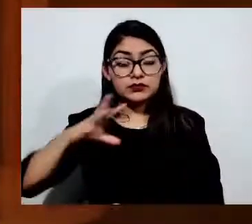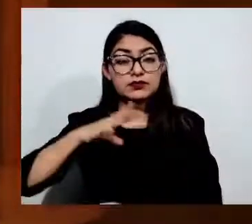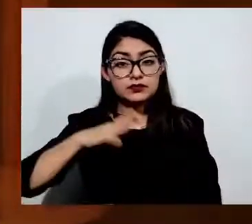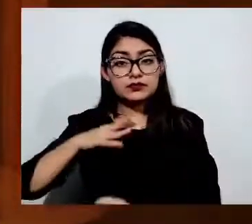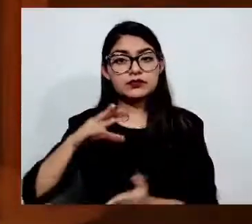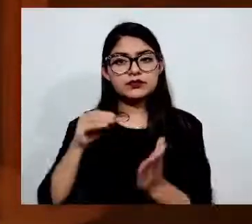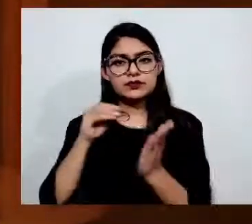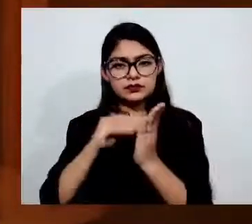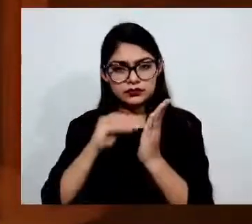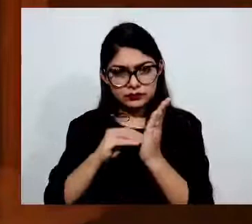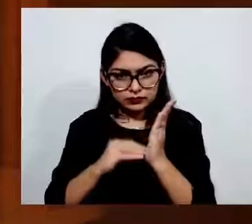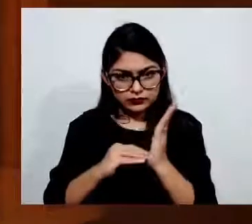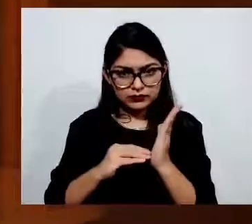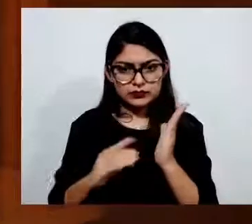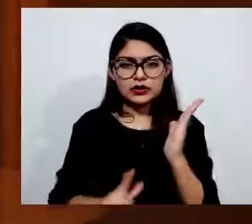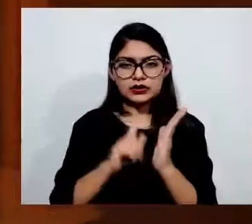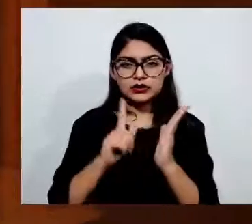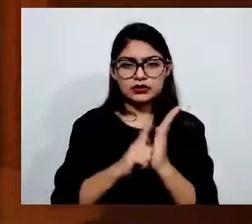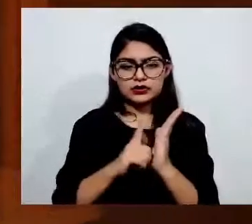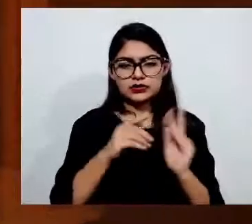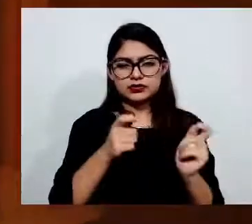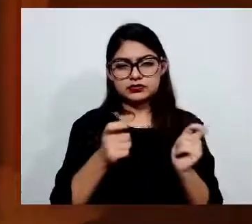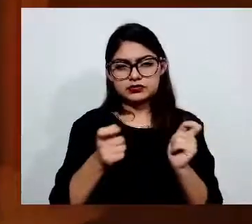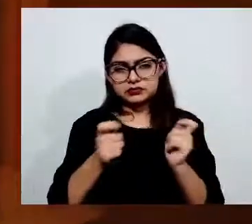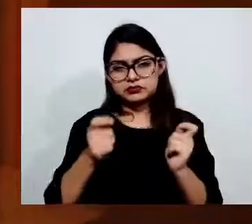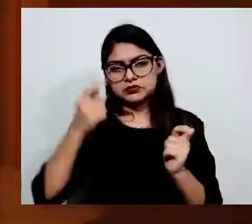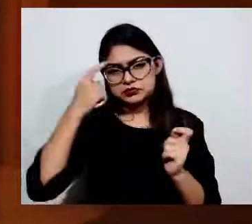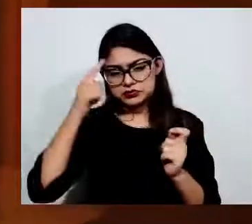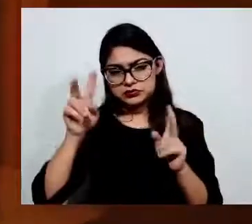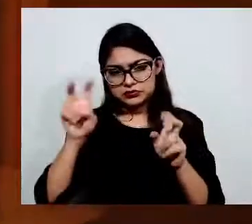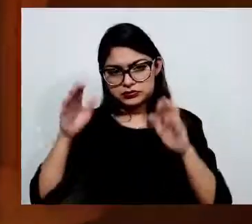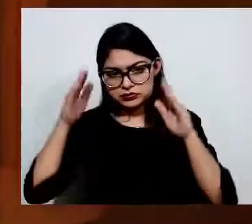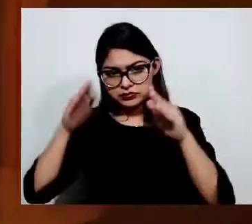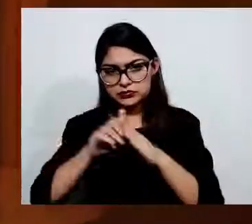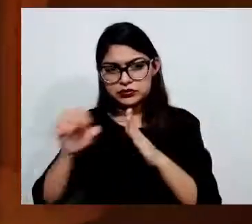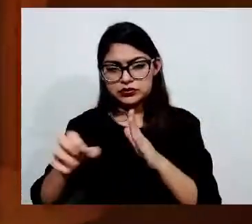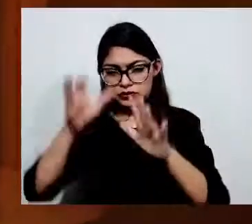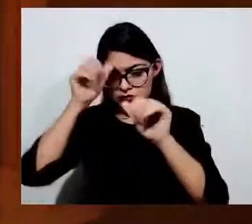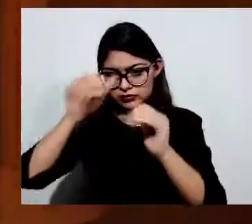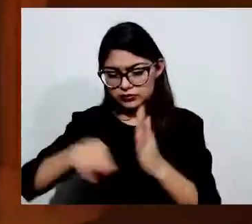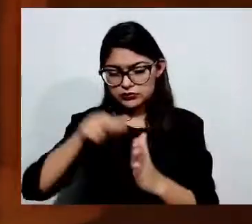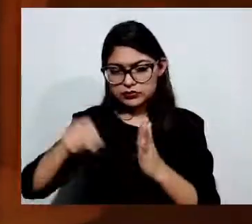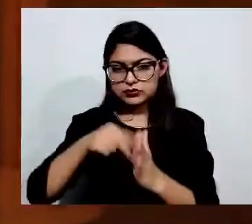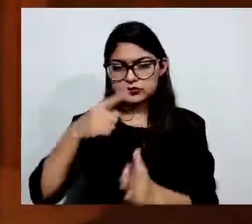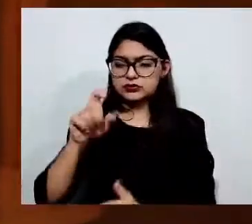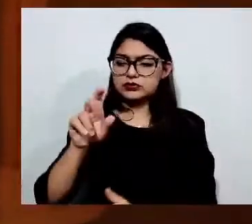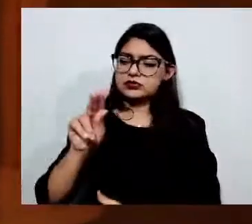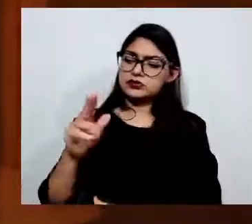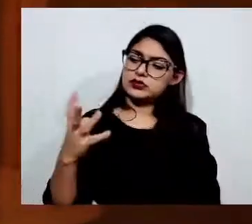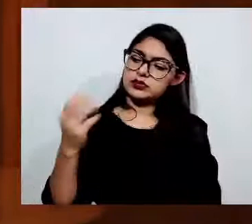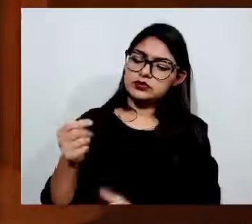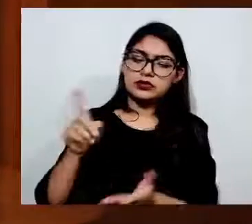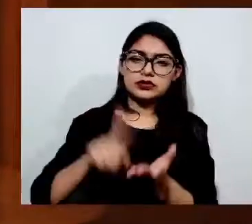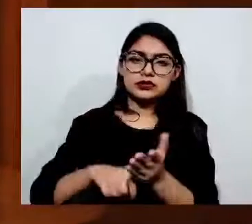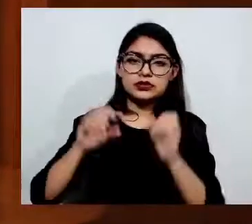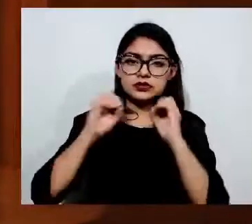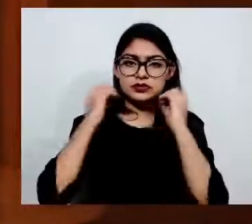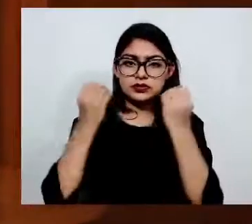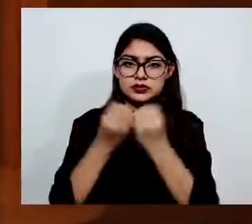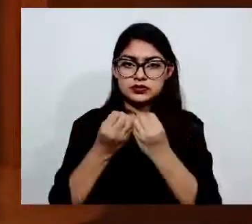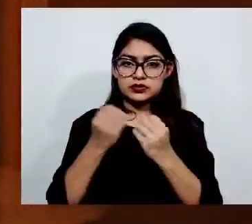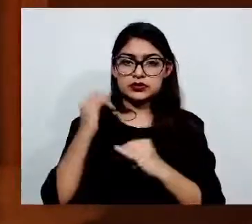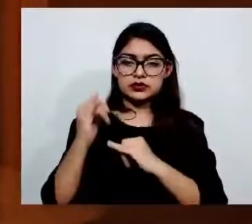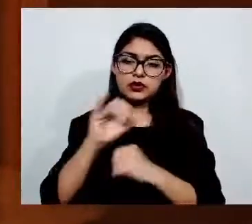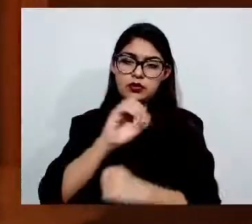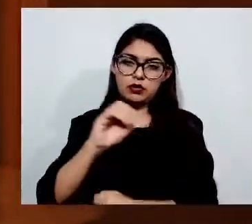tales como el Convenio 189 de la Organización Internacional del Trabajo, el artículo 123 de la